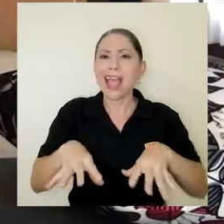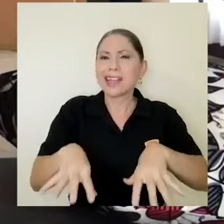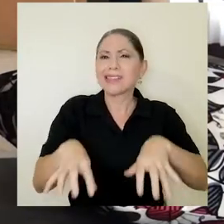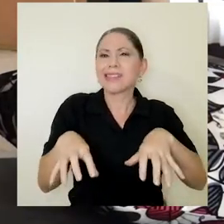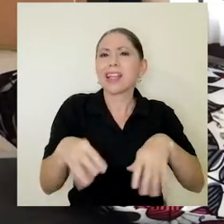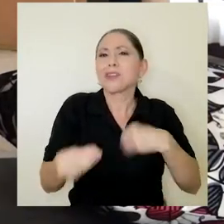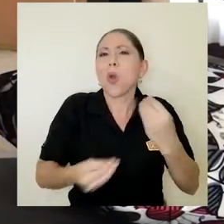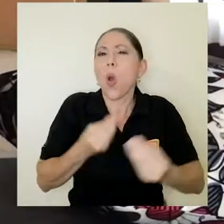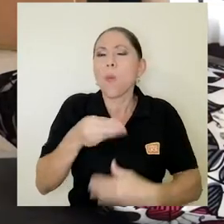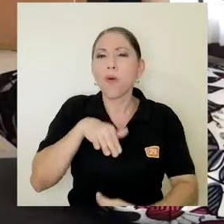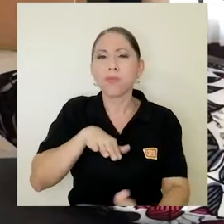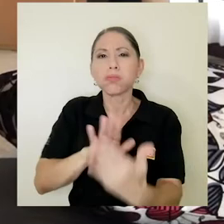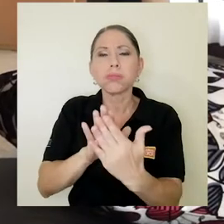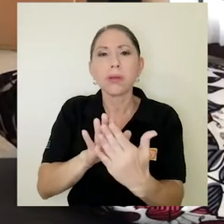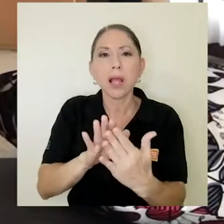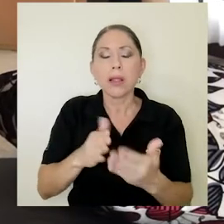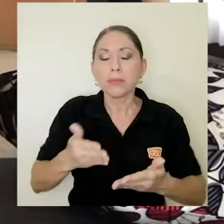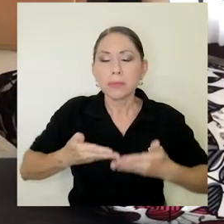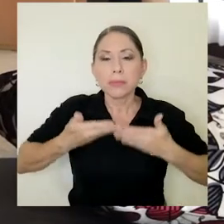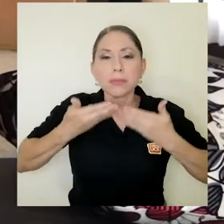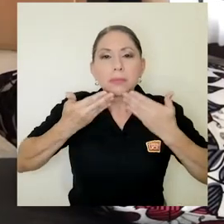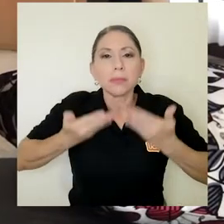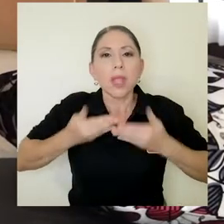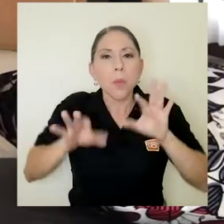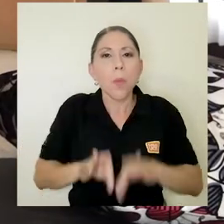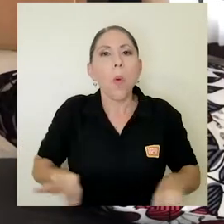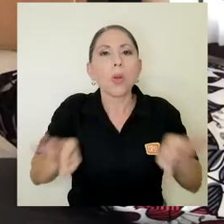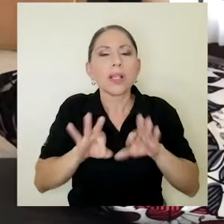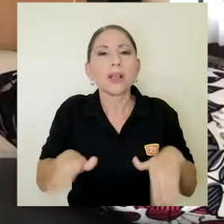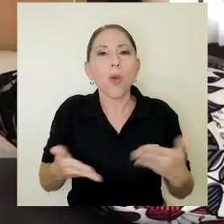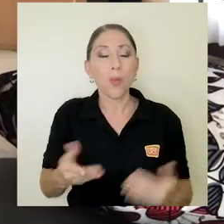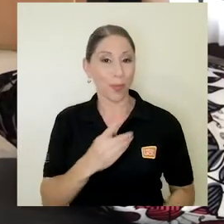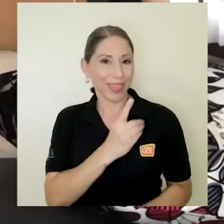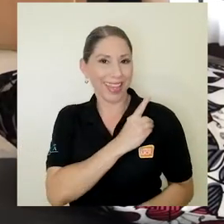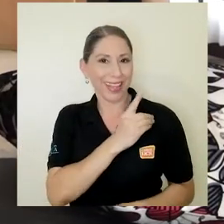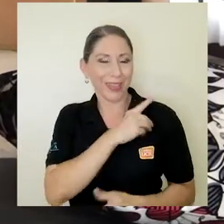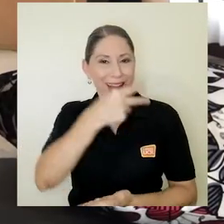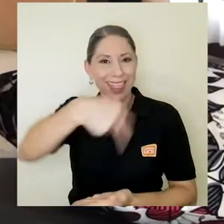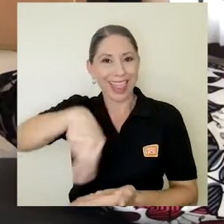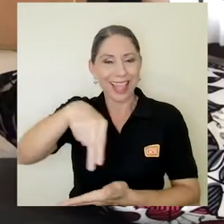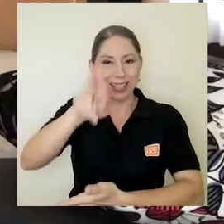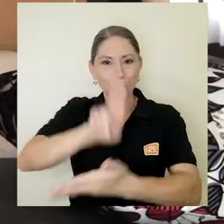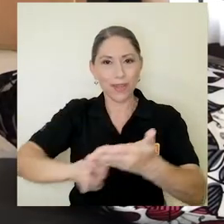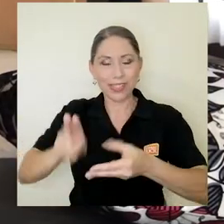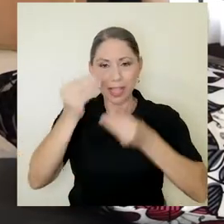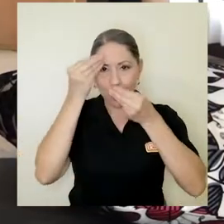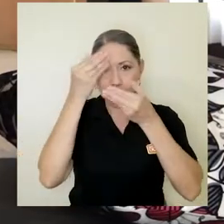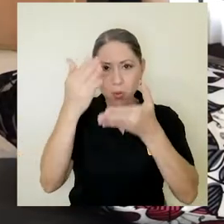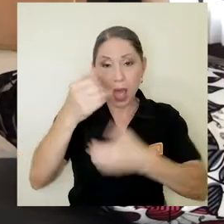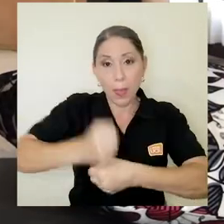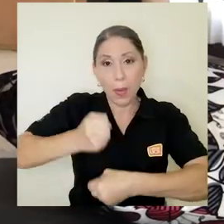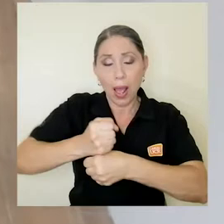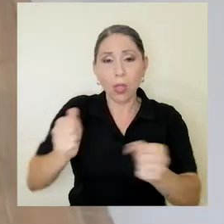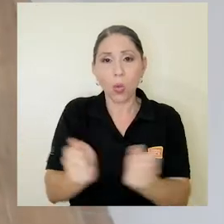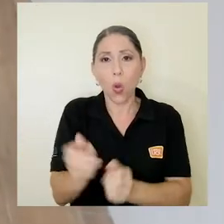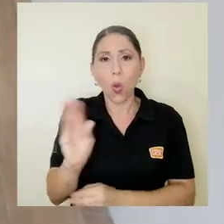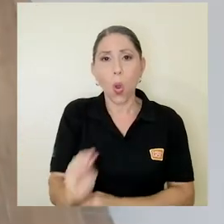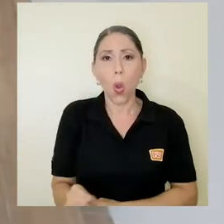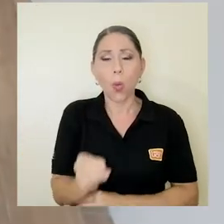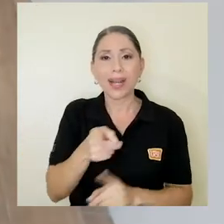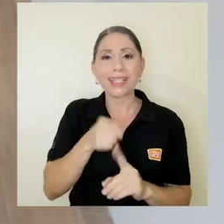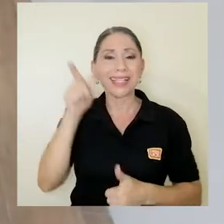directora de Danza Universitaria comunicó que han trabajado con jóvenes de Limón, Liberia y de la sede del Sur y